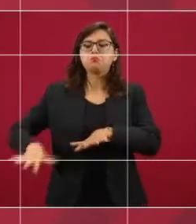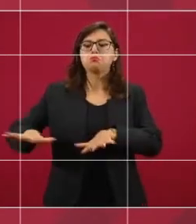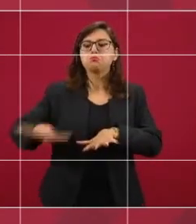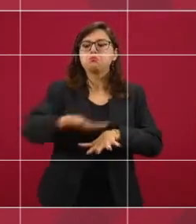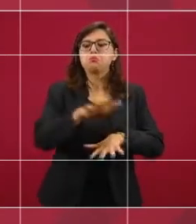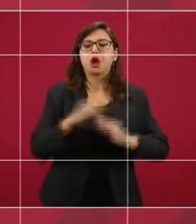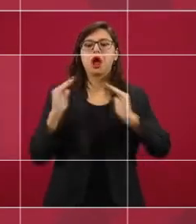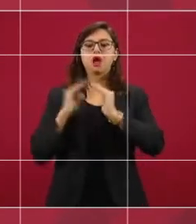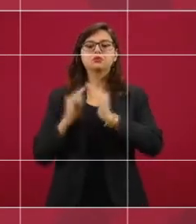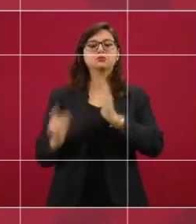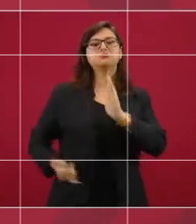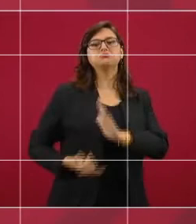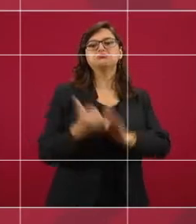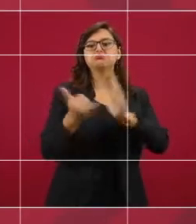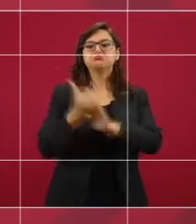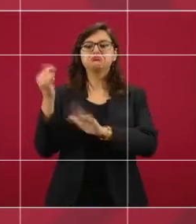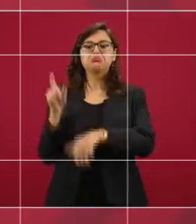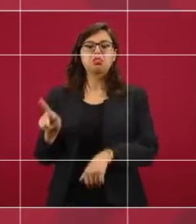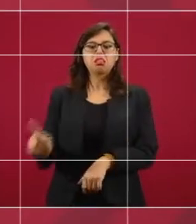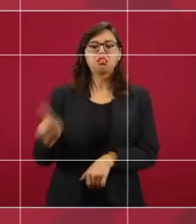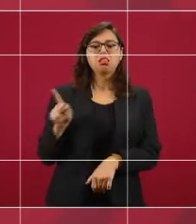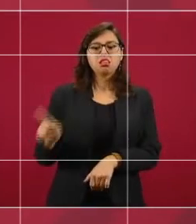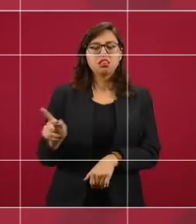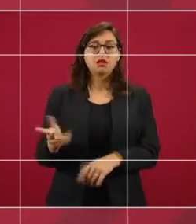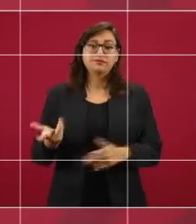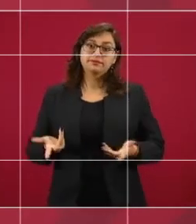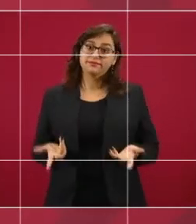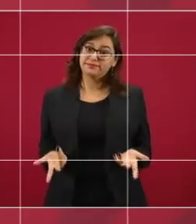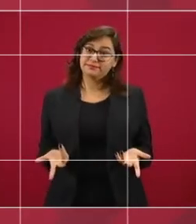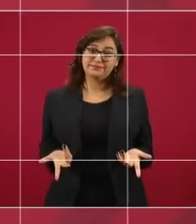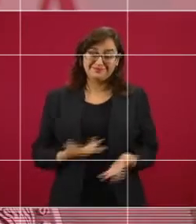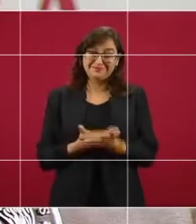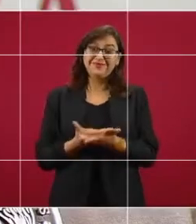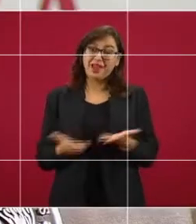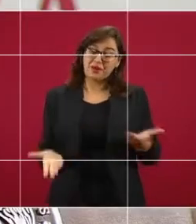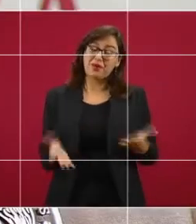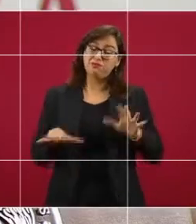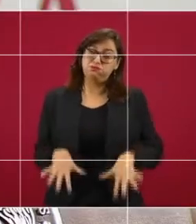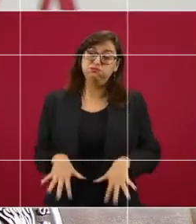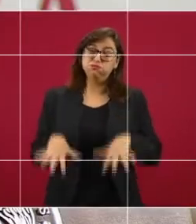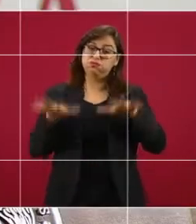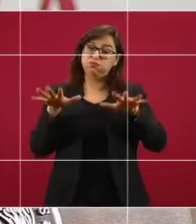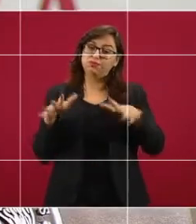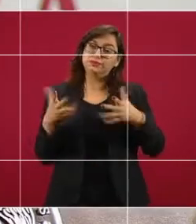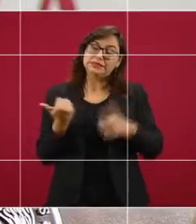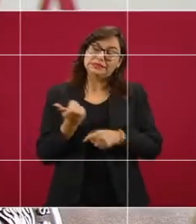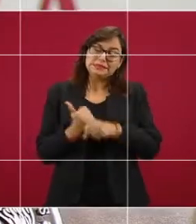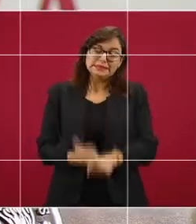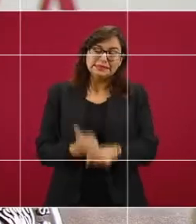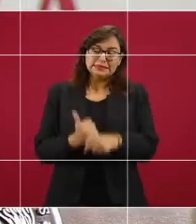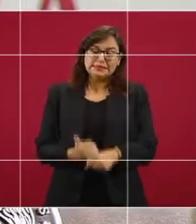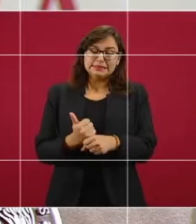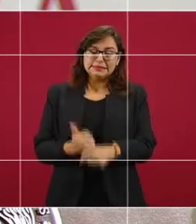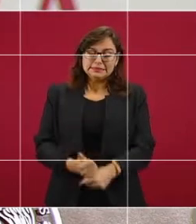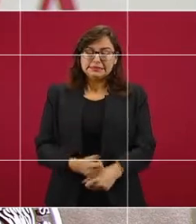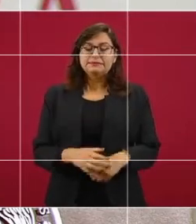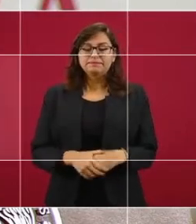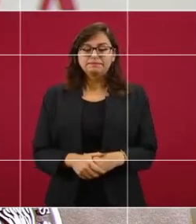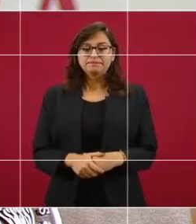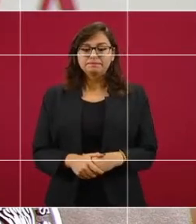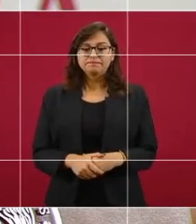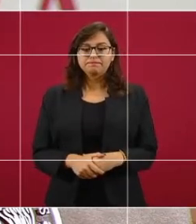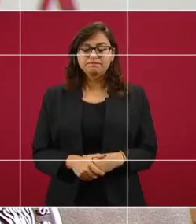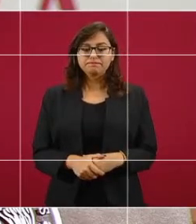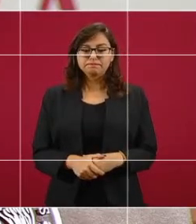para construir. Entonces, están padeciendo los paisanos de inundación. Estamos